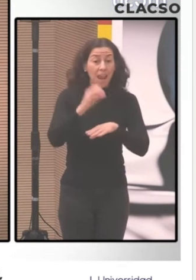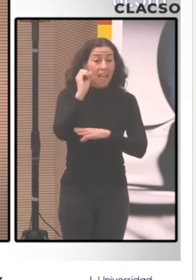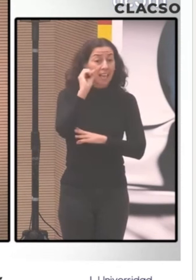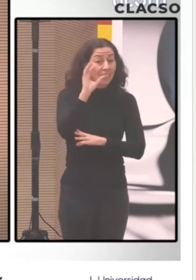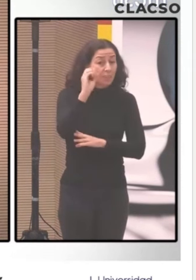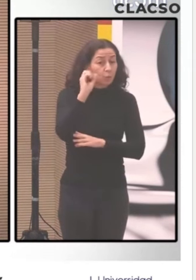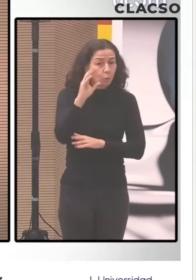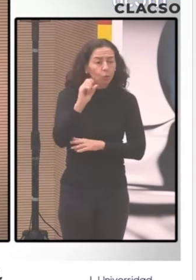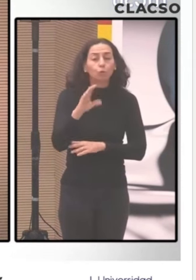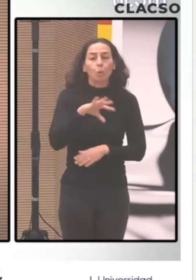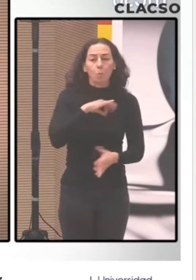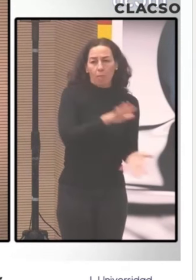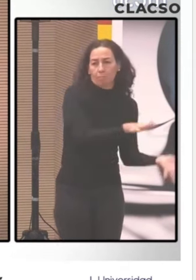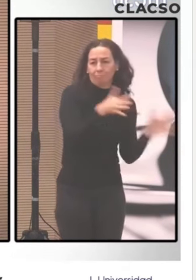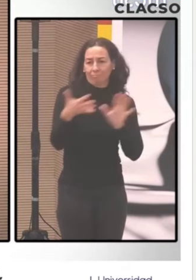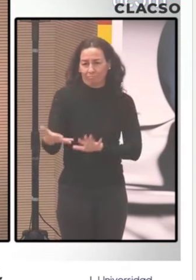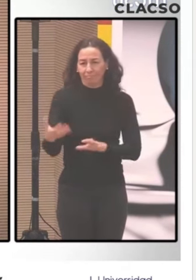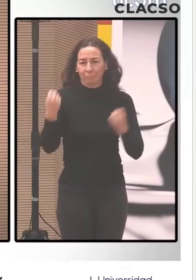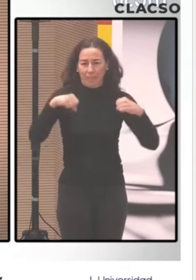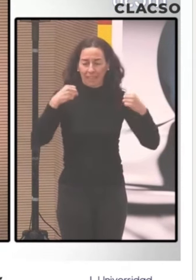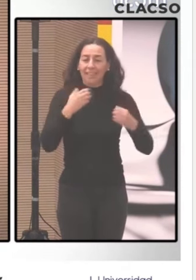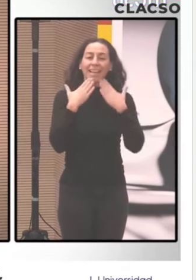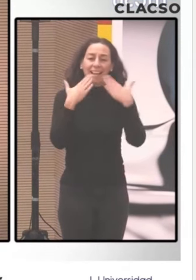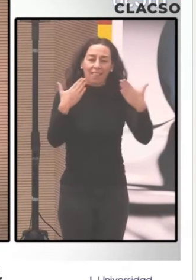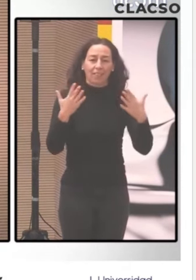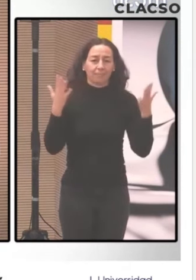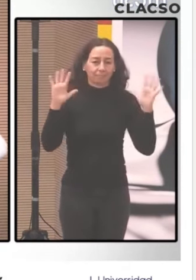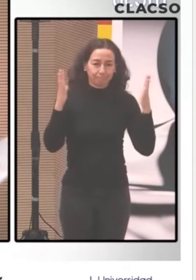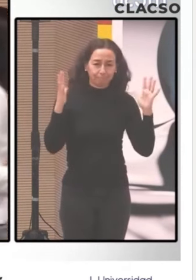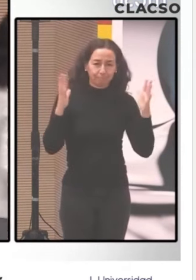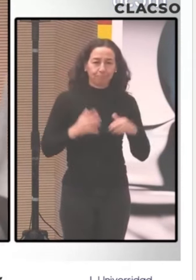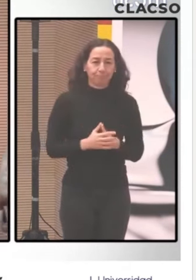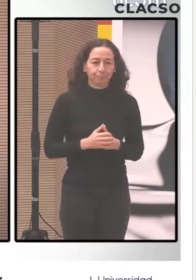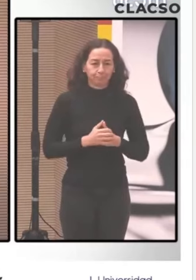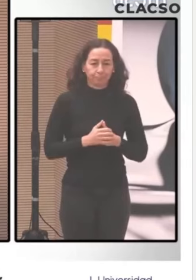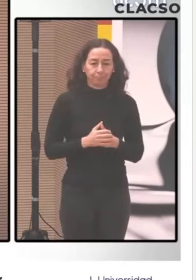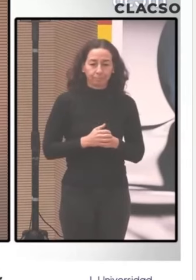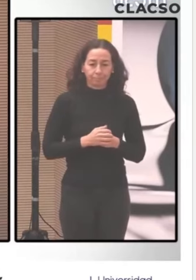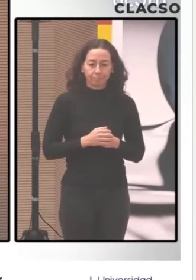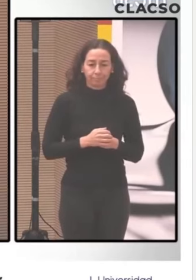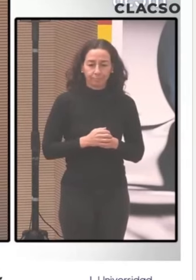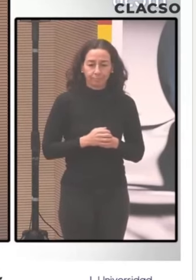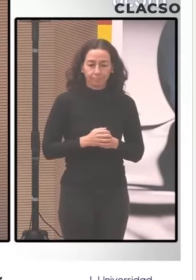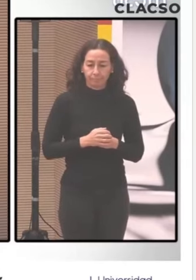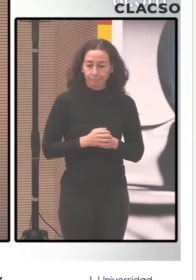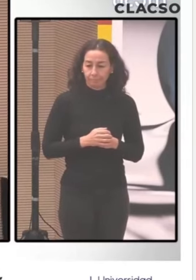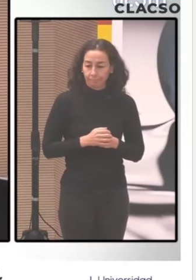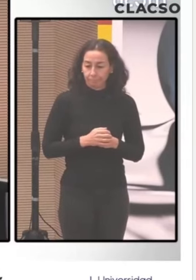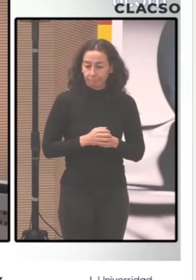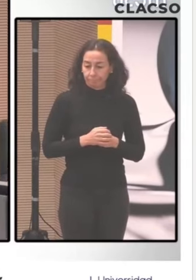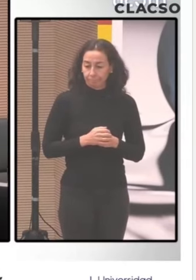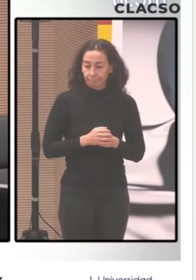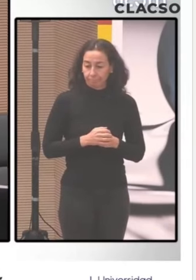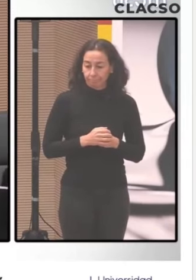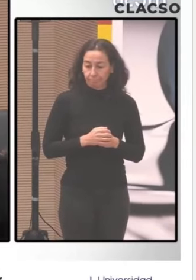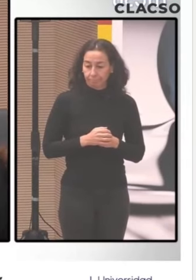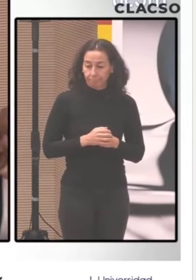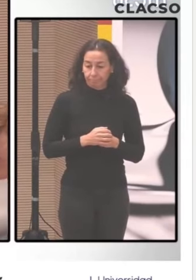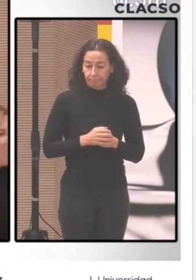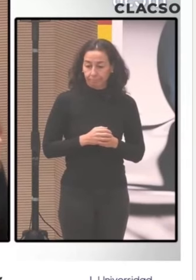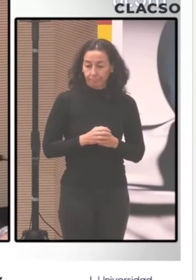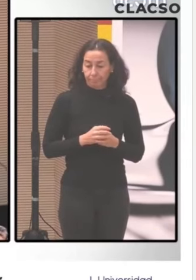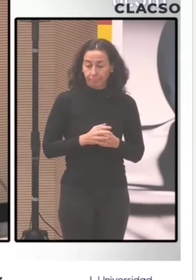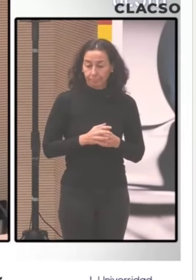entonces de la desigualdad como esa característica histórica y estructural de nuestras sociedades latinoamericanas,